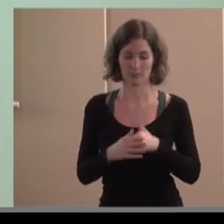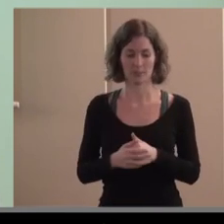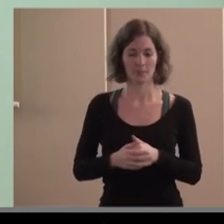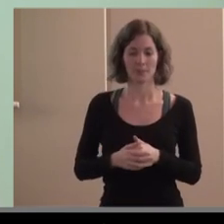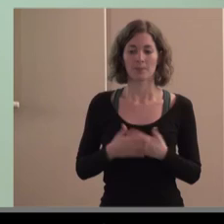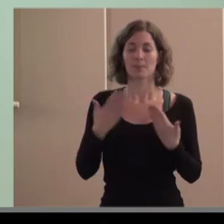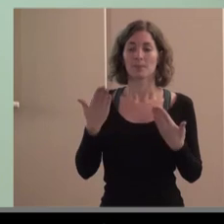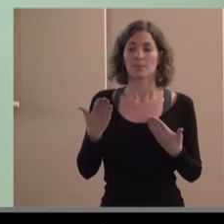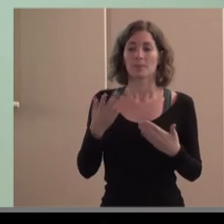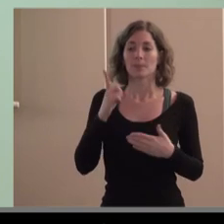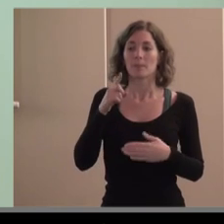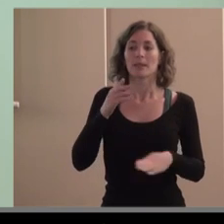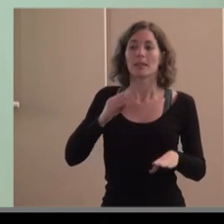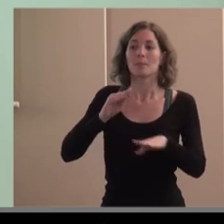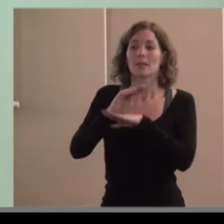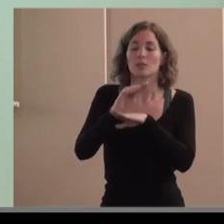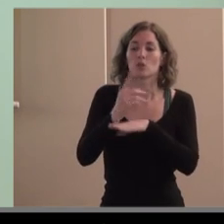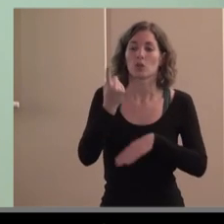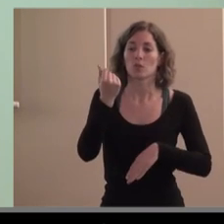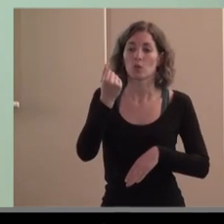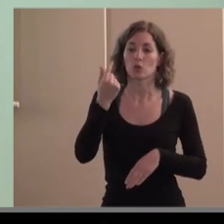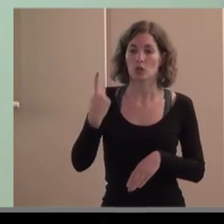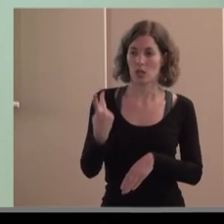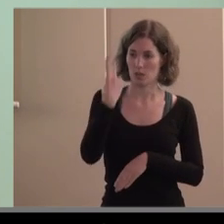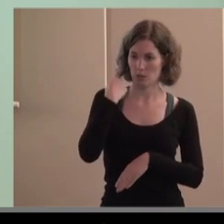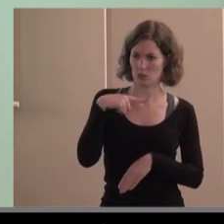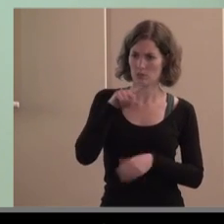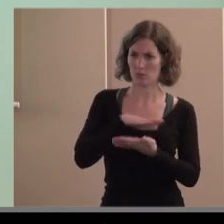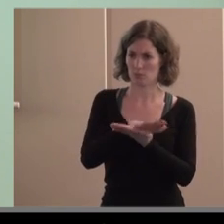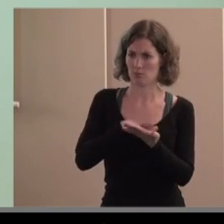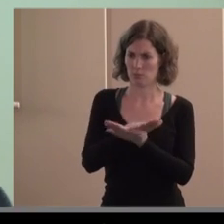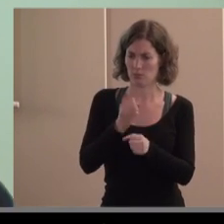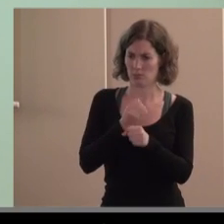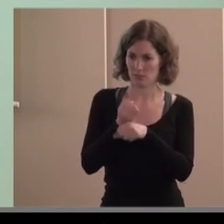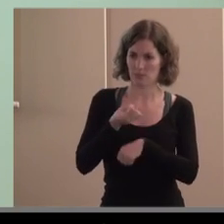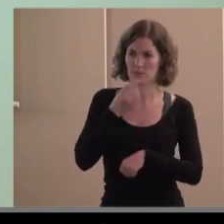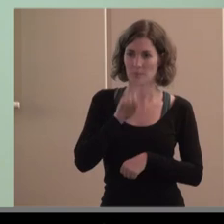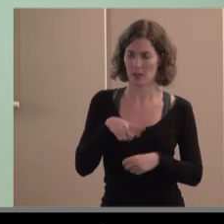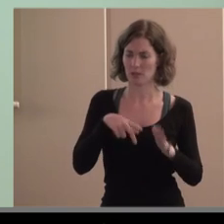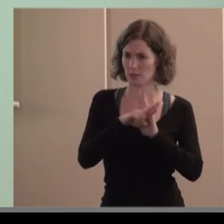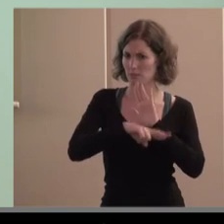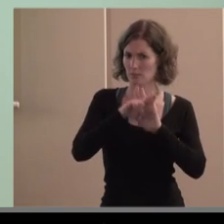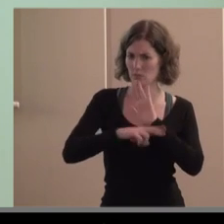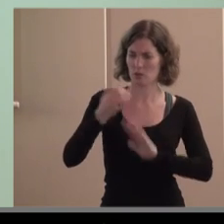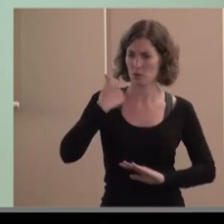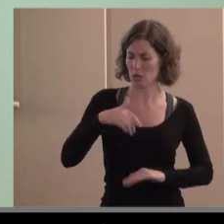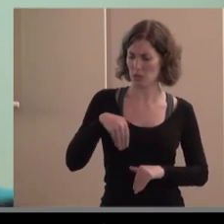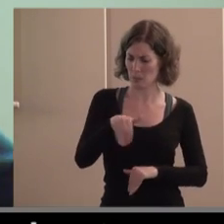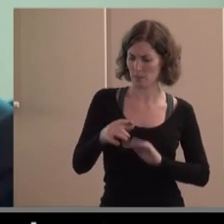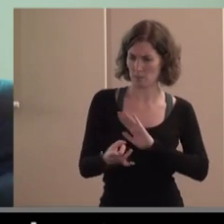la inversión de fondos de pensiones también se ha trabajado con un grupo de trabajo y eso ya está regulado que saldrá próximamente y demás